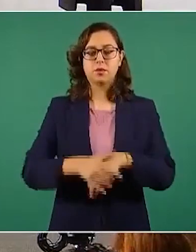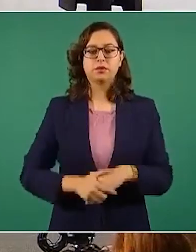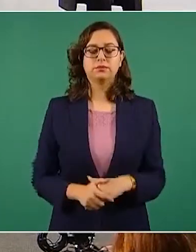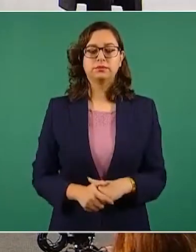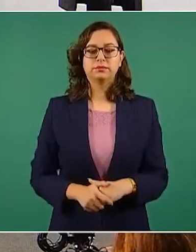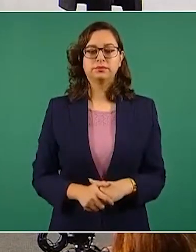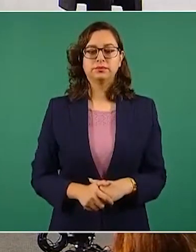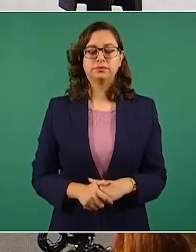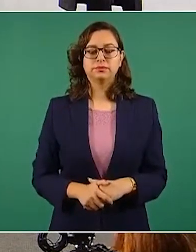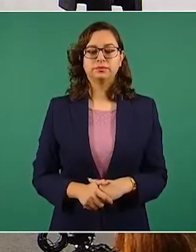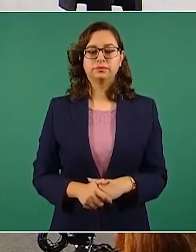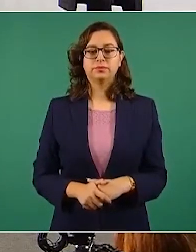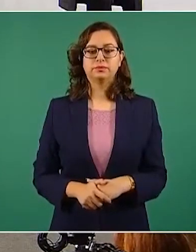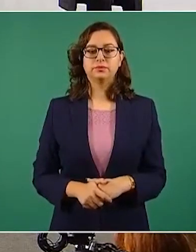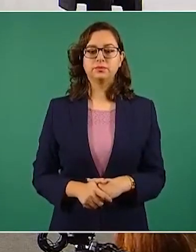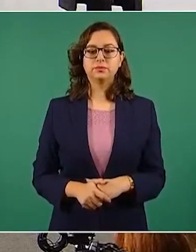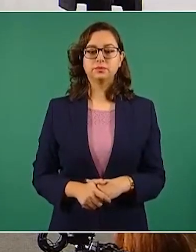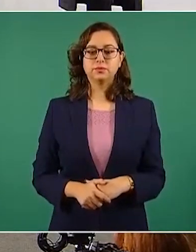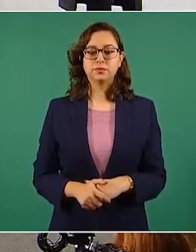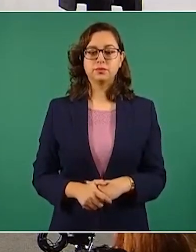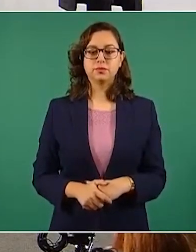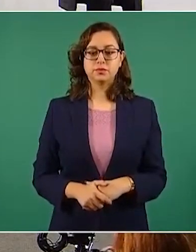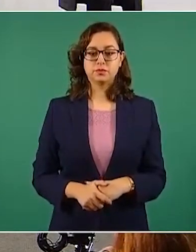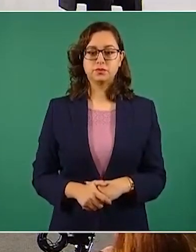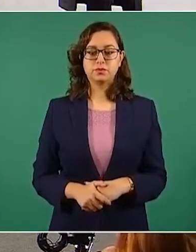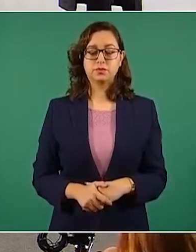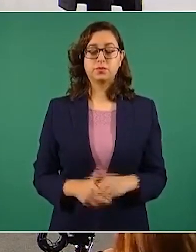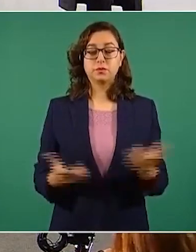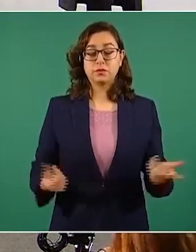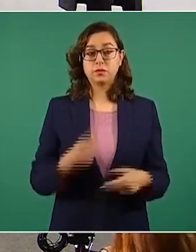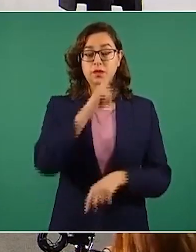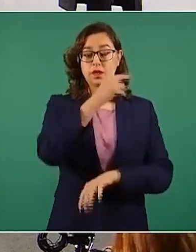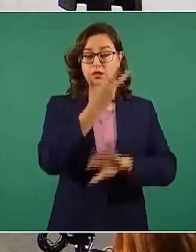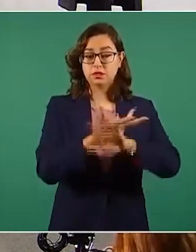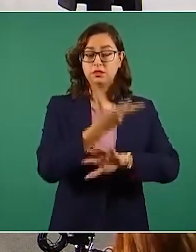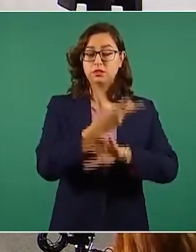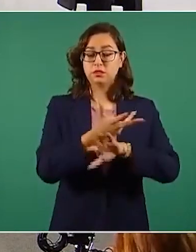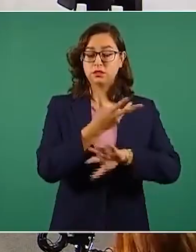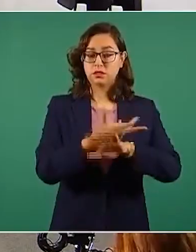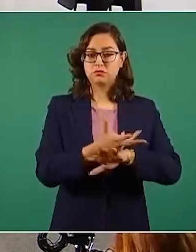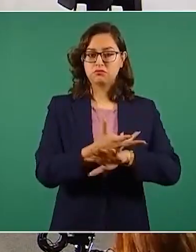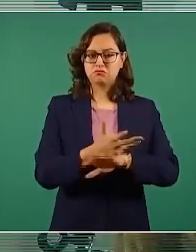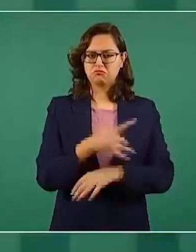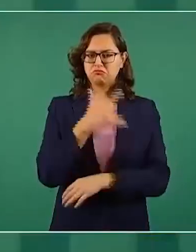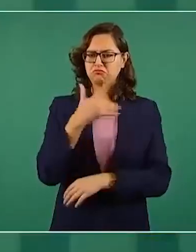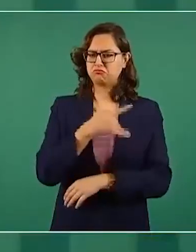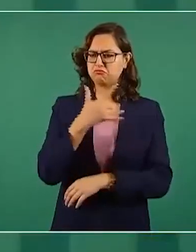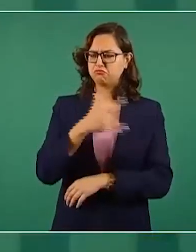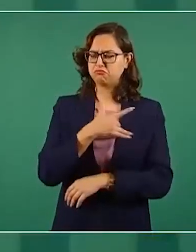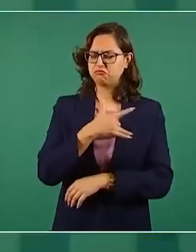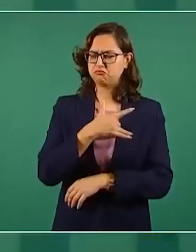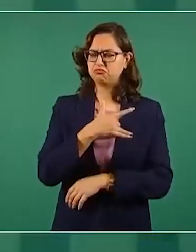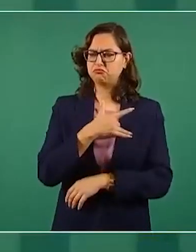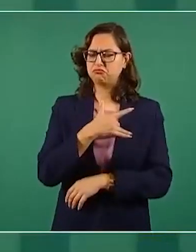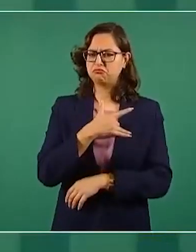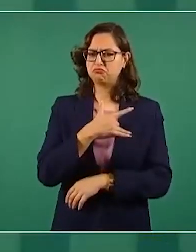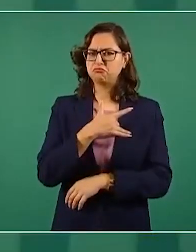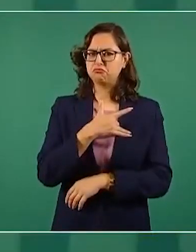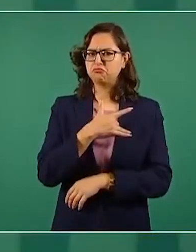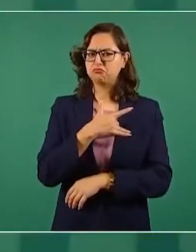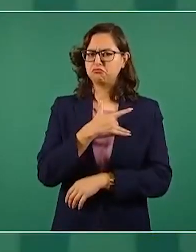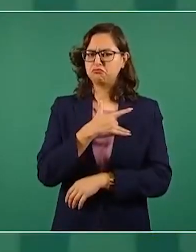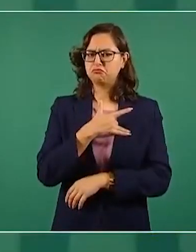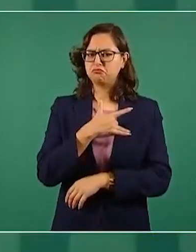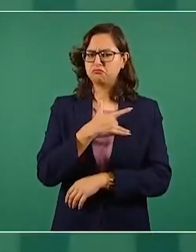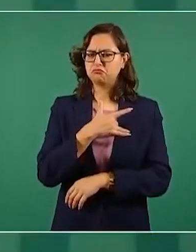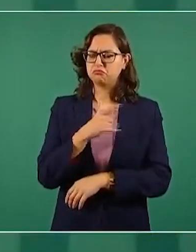Bueno, primero nos dio a conocer el respaldo del gobierno de los Estados Unidos a la estrategia que México está siguiendo para